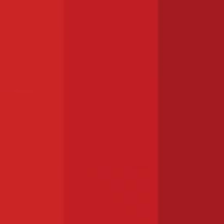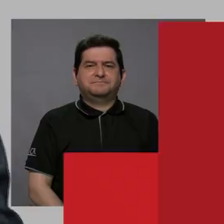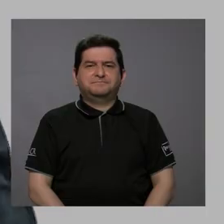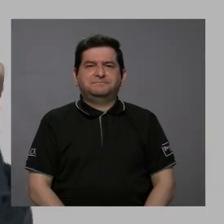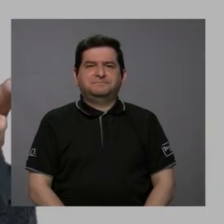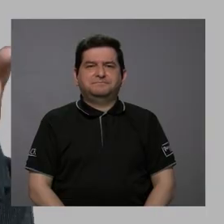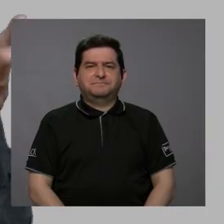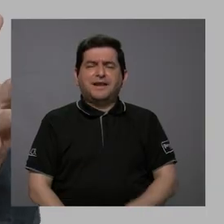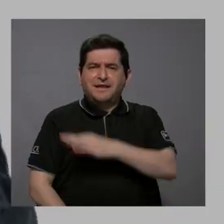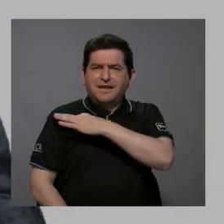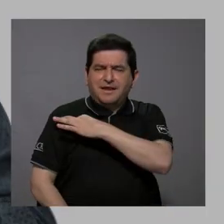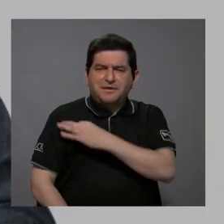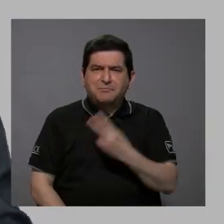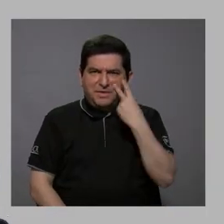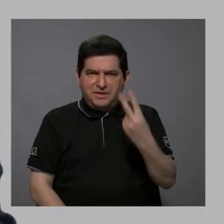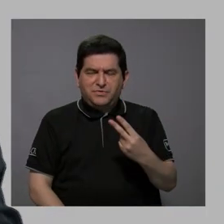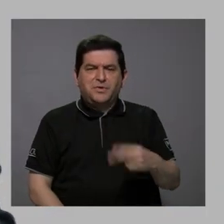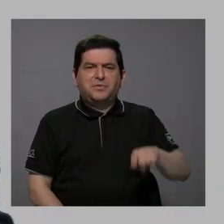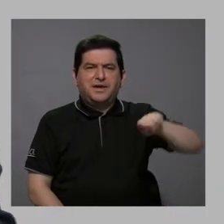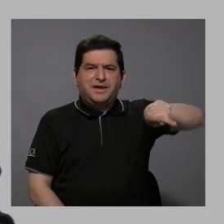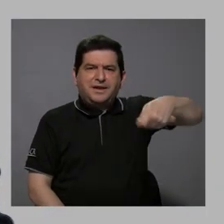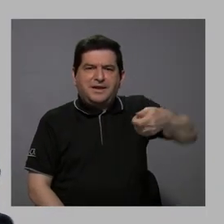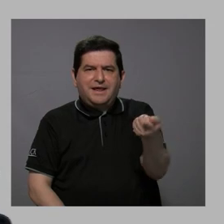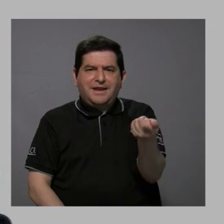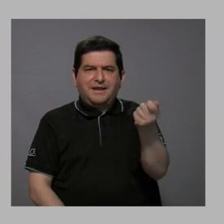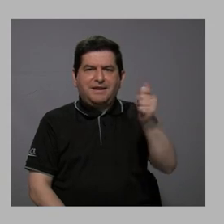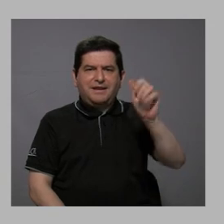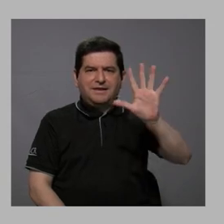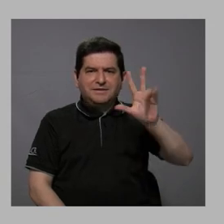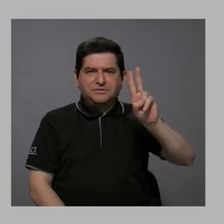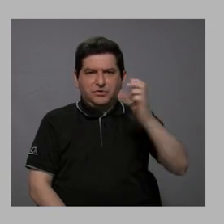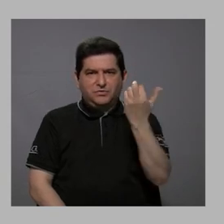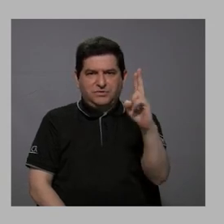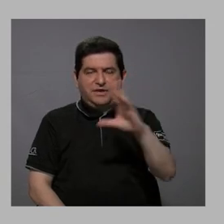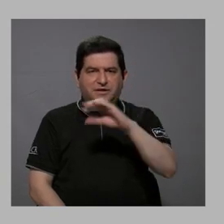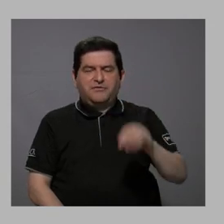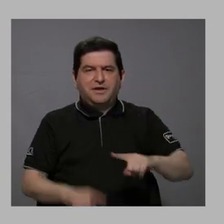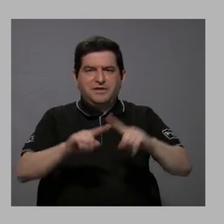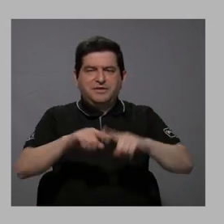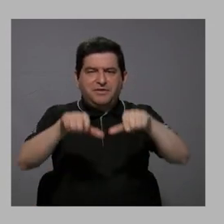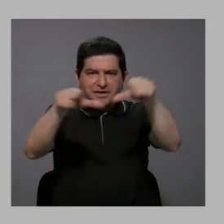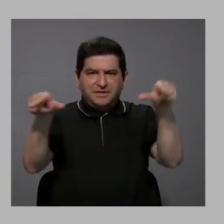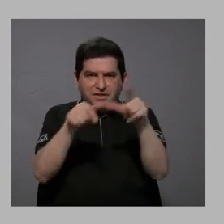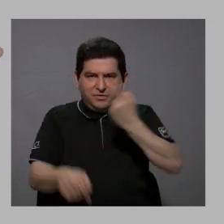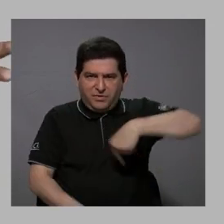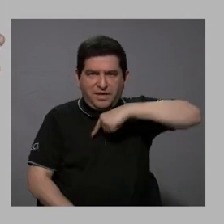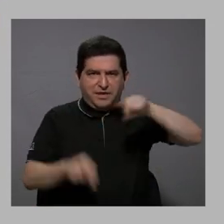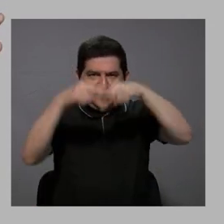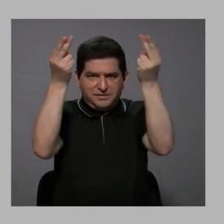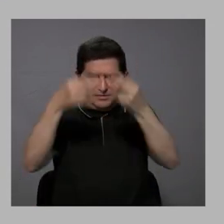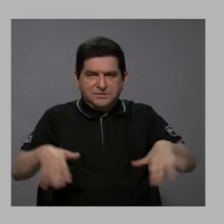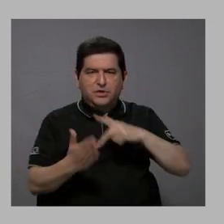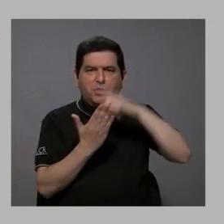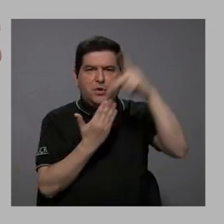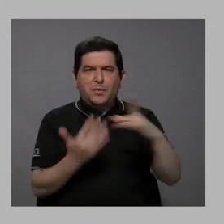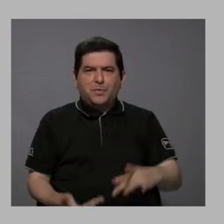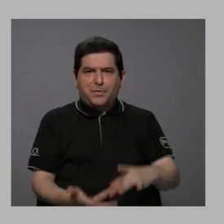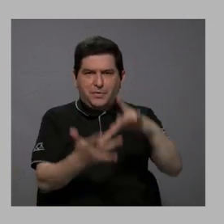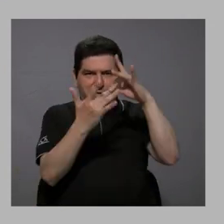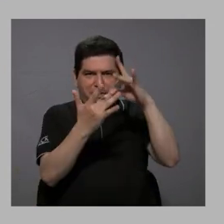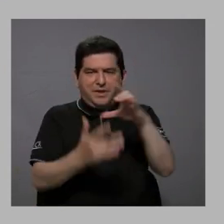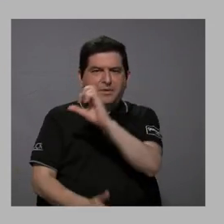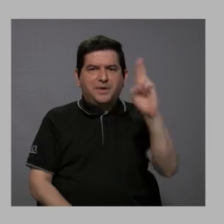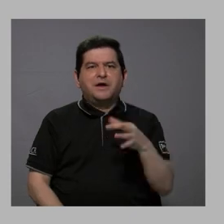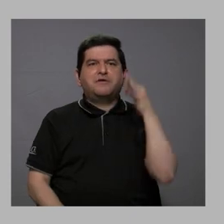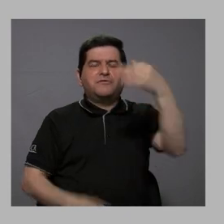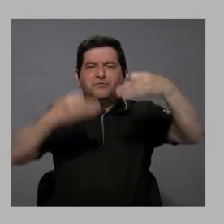Le invito a que vea la pantalla de 15 UCR y en nuestras plataformas digitales los programas especiales de